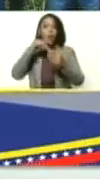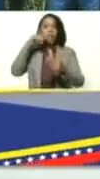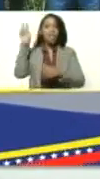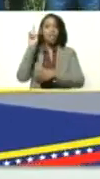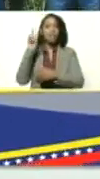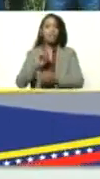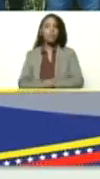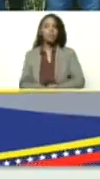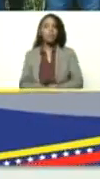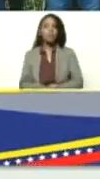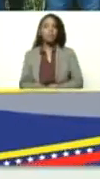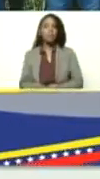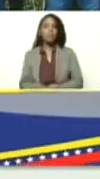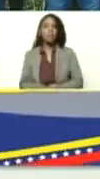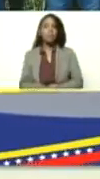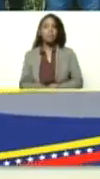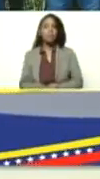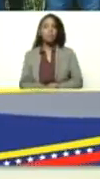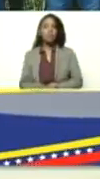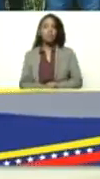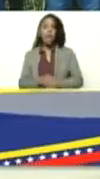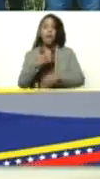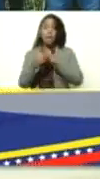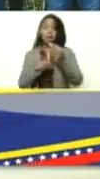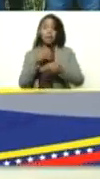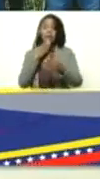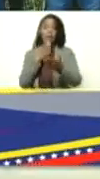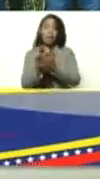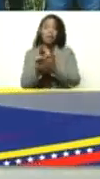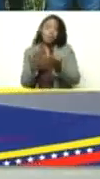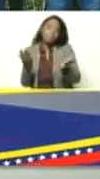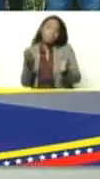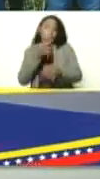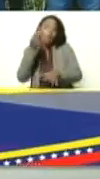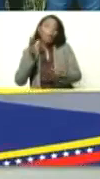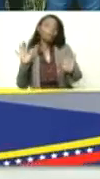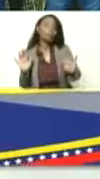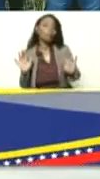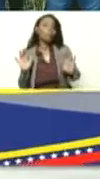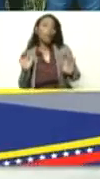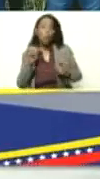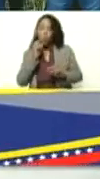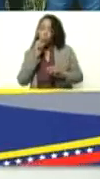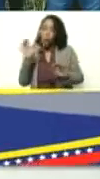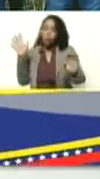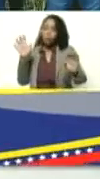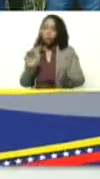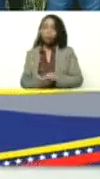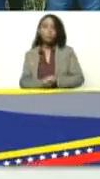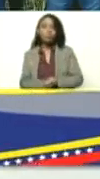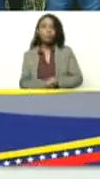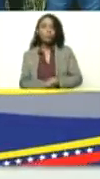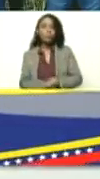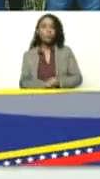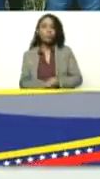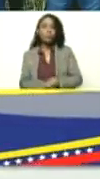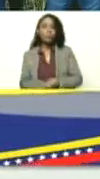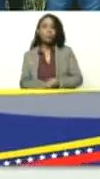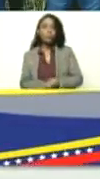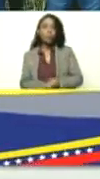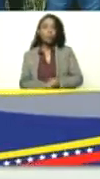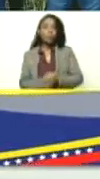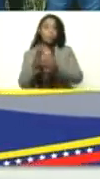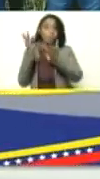toca darle las gracias ¿verdad? bueno valgan los